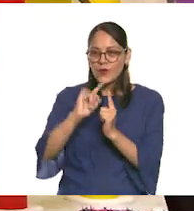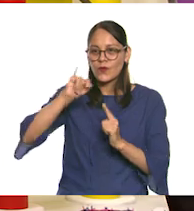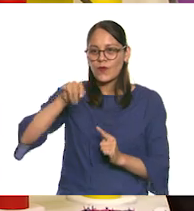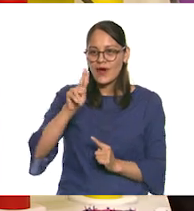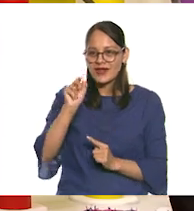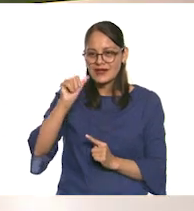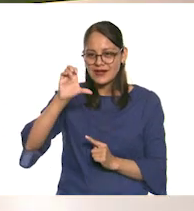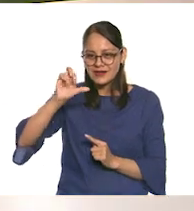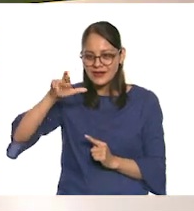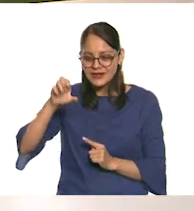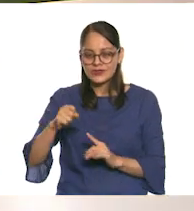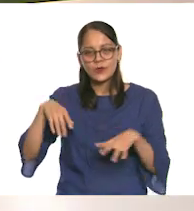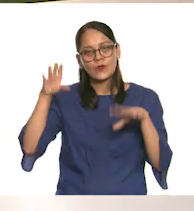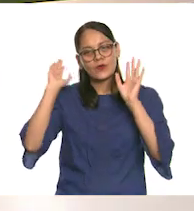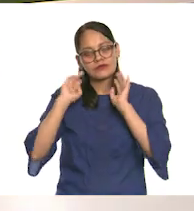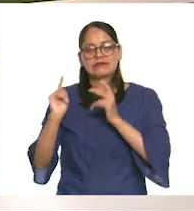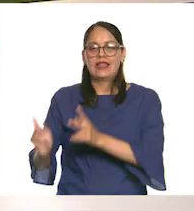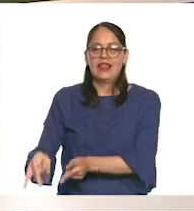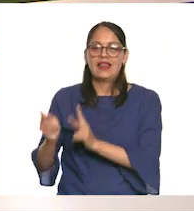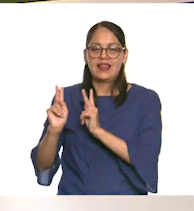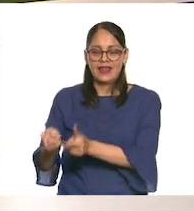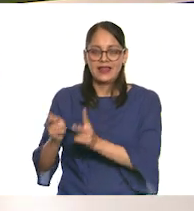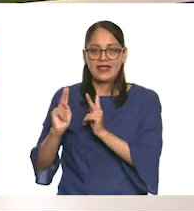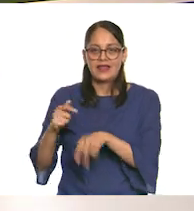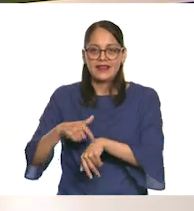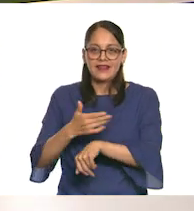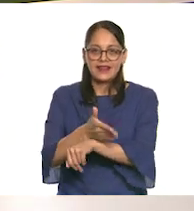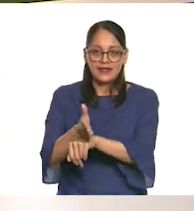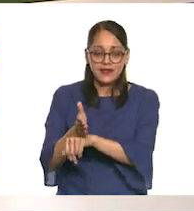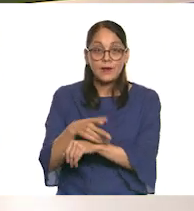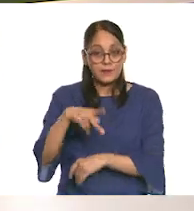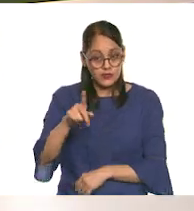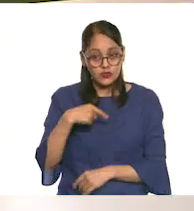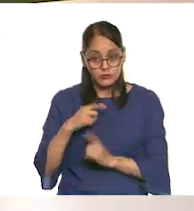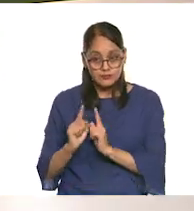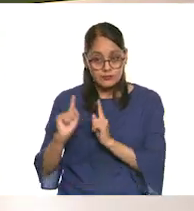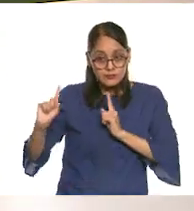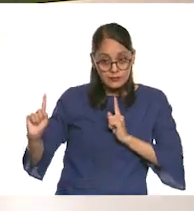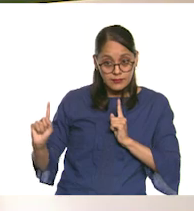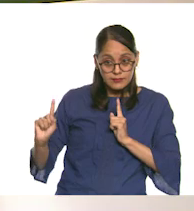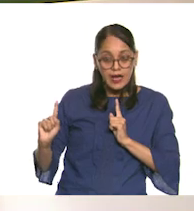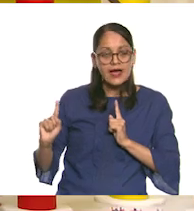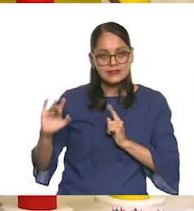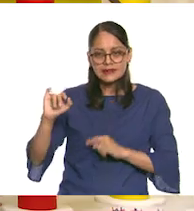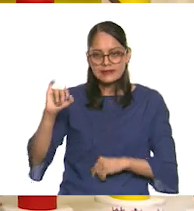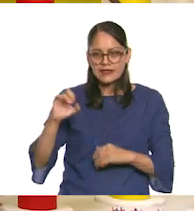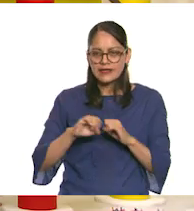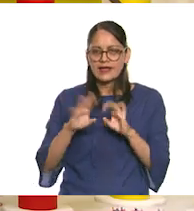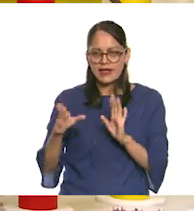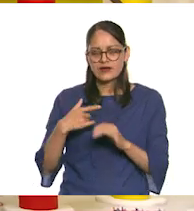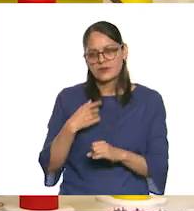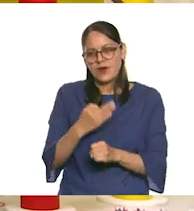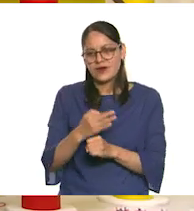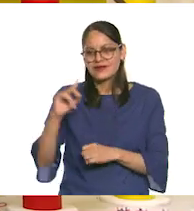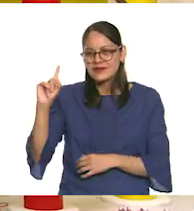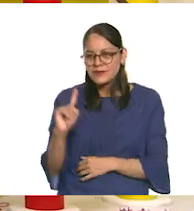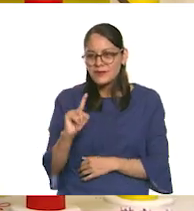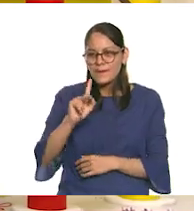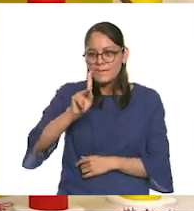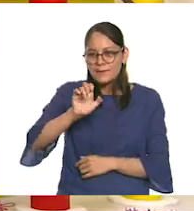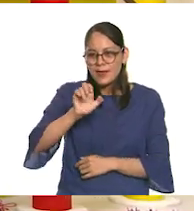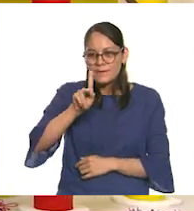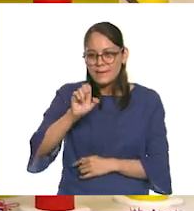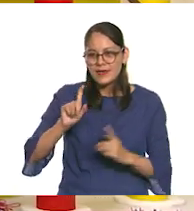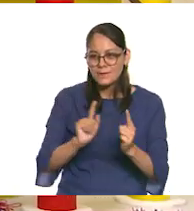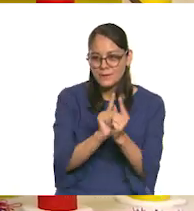Larisa. Y me puse a platicar un ratito. Pero con la sana distancia, ¿verdad? Por supuesto. Y aquí estaba más cerca, por aquí, pues me encontré a Pepe,